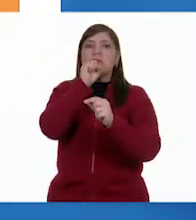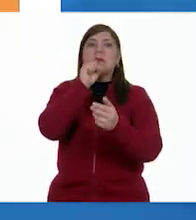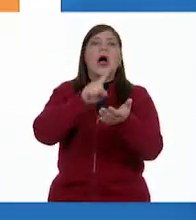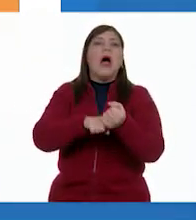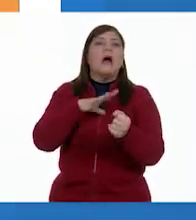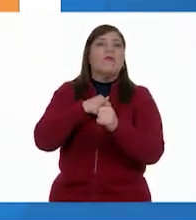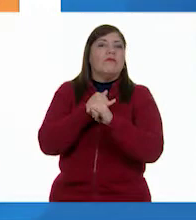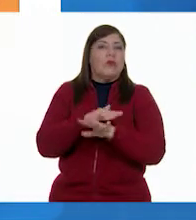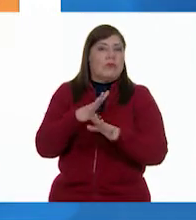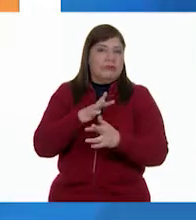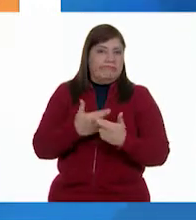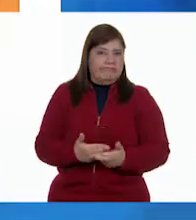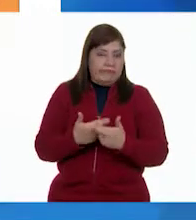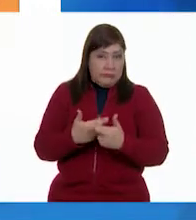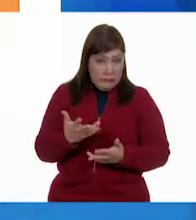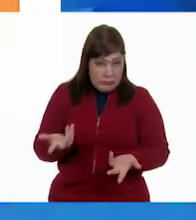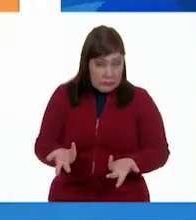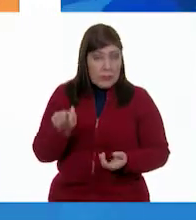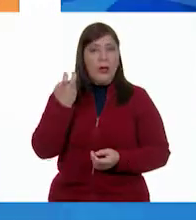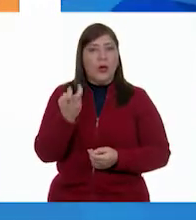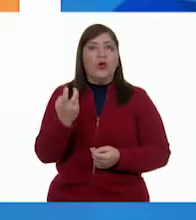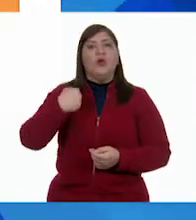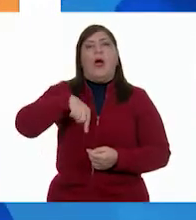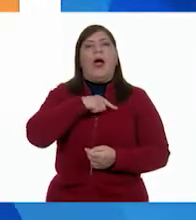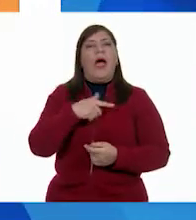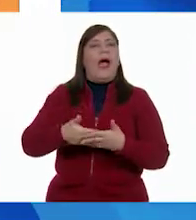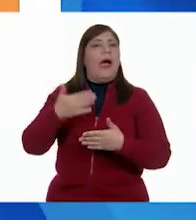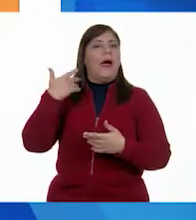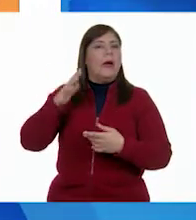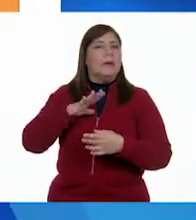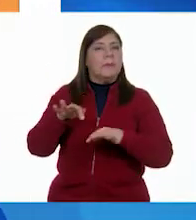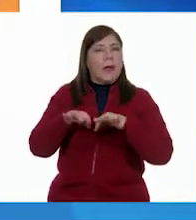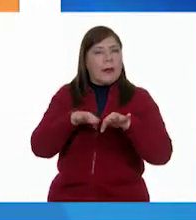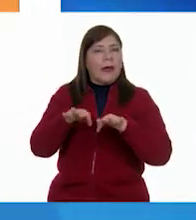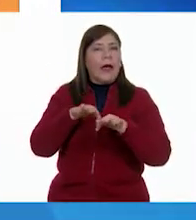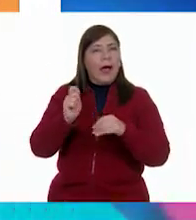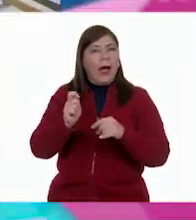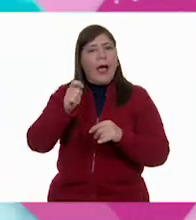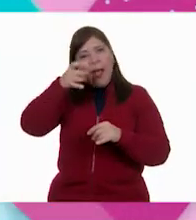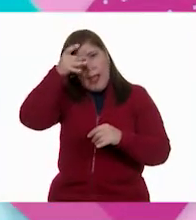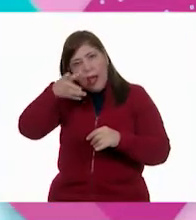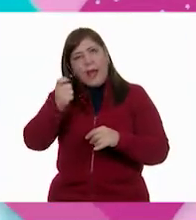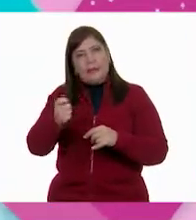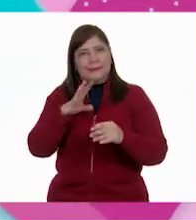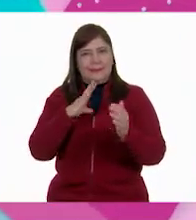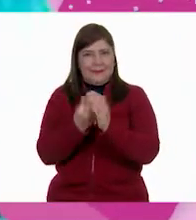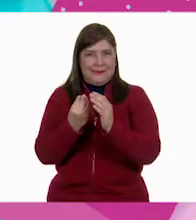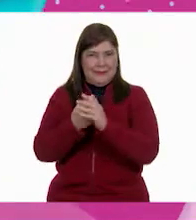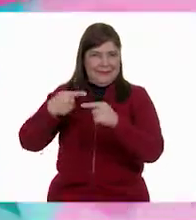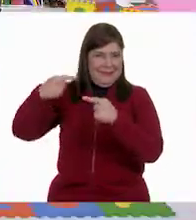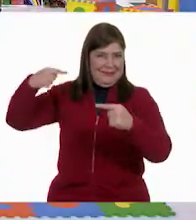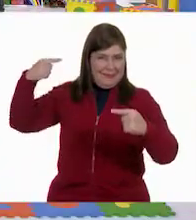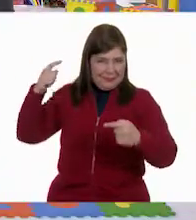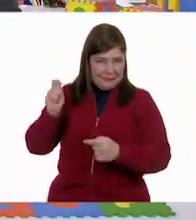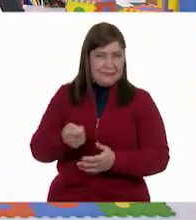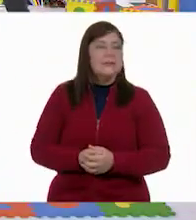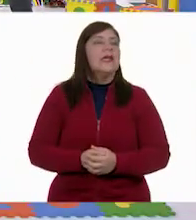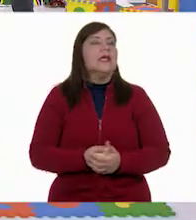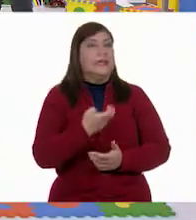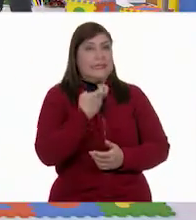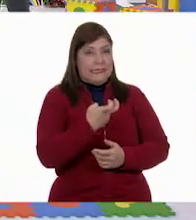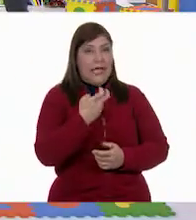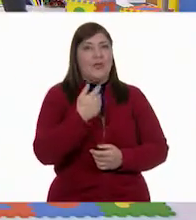Muy bien. Y esto justo es lo que hemos estado trabajando durante estas sesiones. Así es. Y bueno, ahora sí les voy a decir,